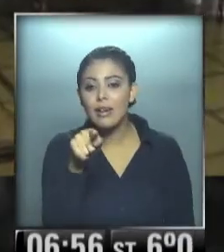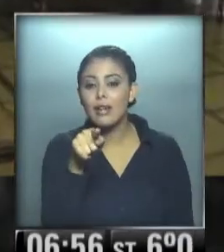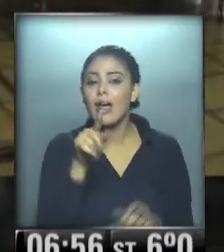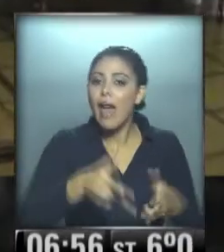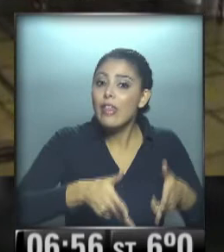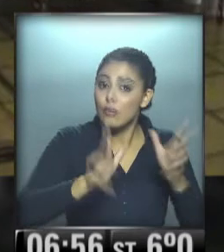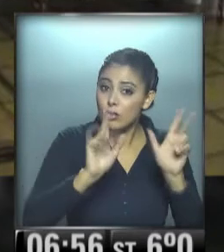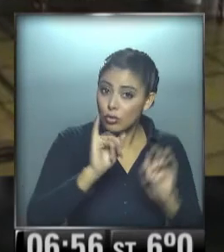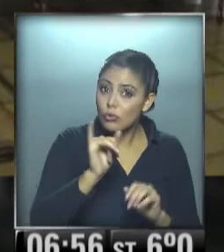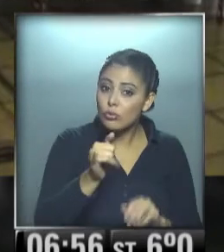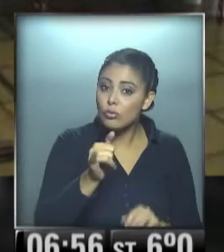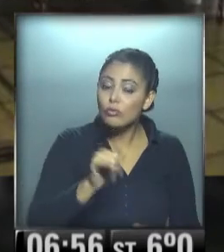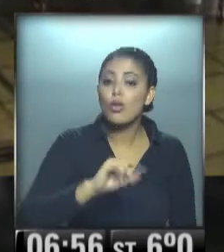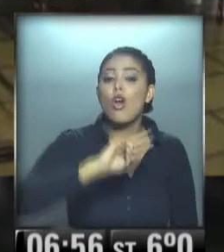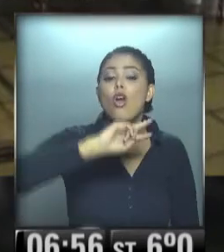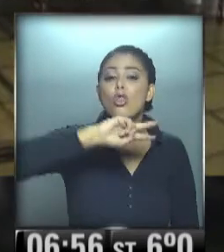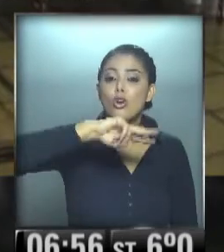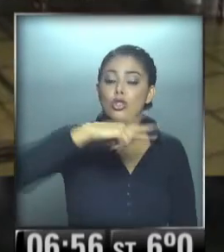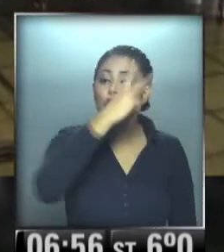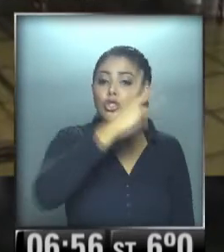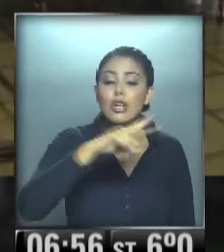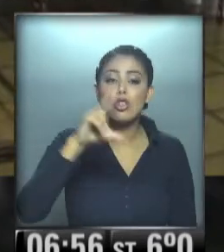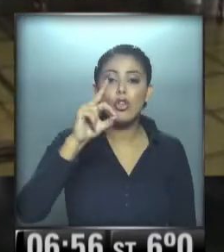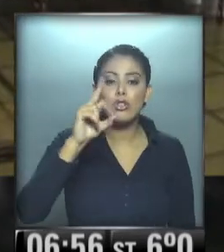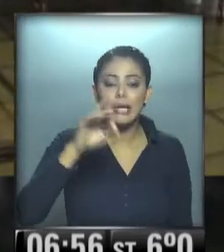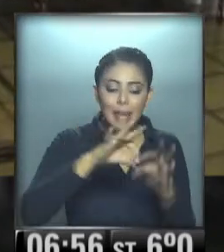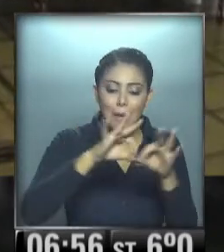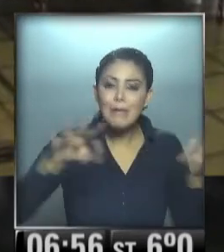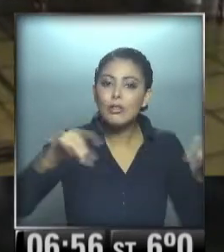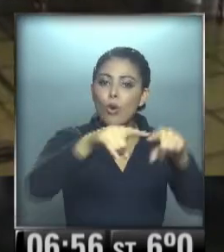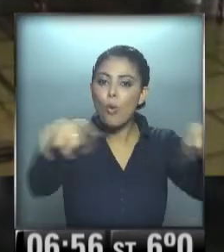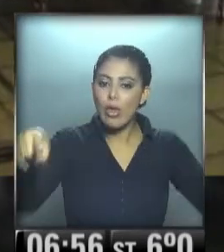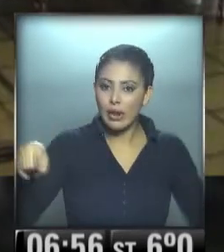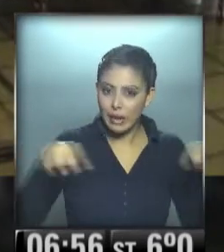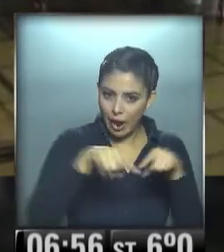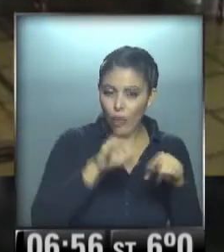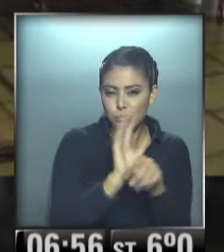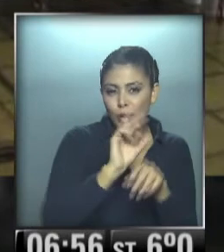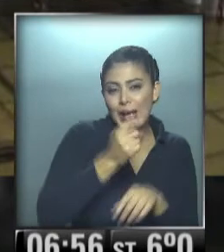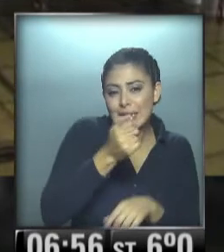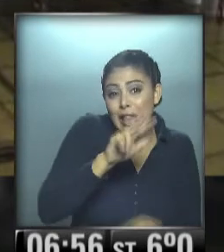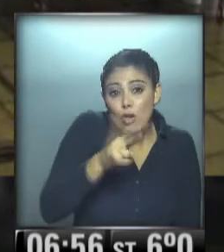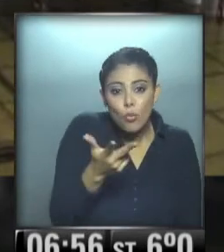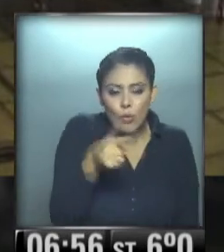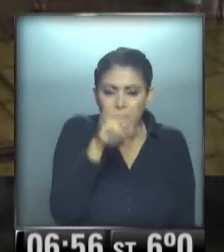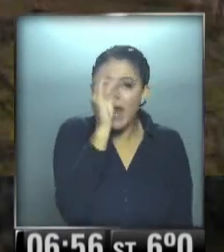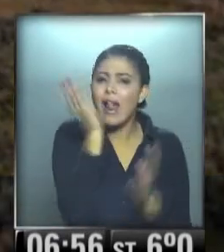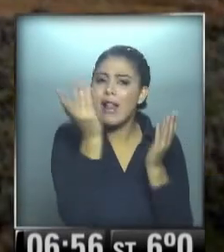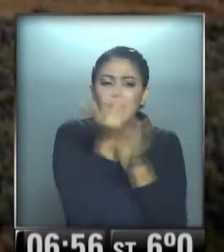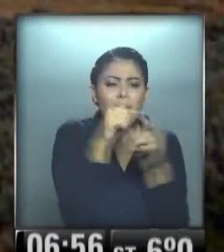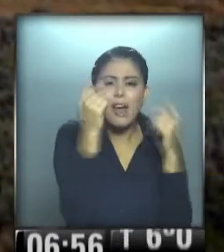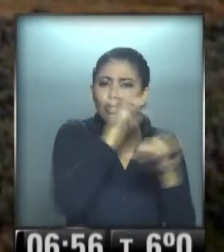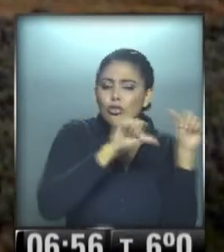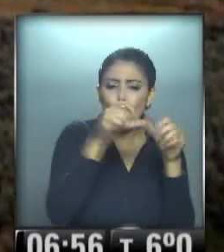un edificio de 230 metros cuadrados, laboratorio, oficinas, salas de